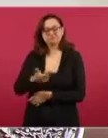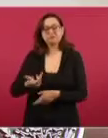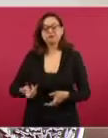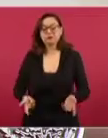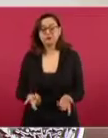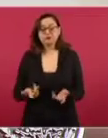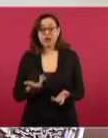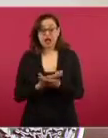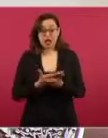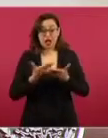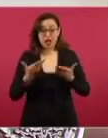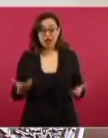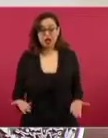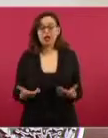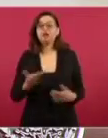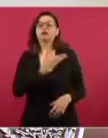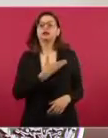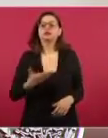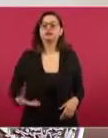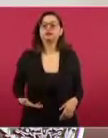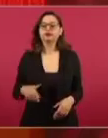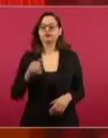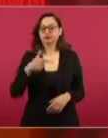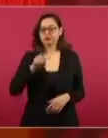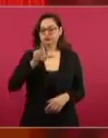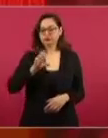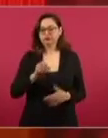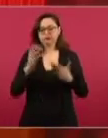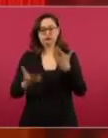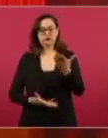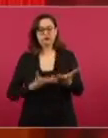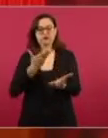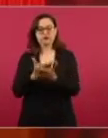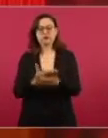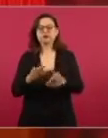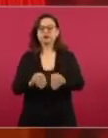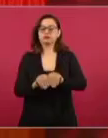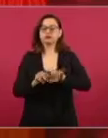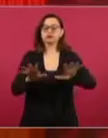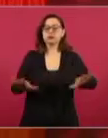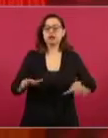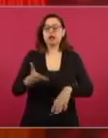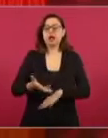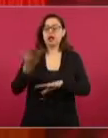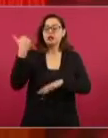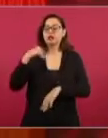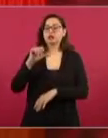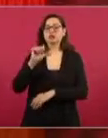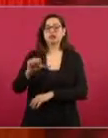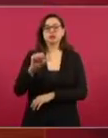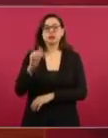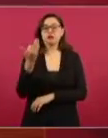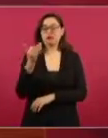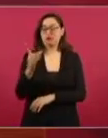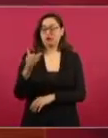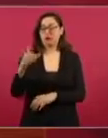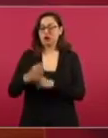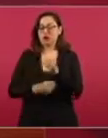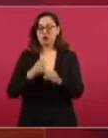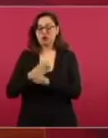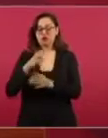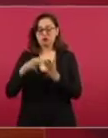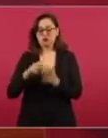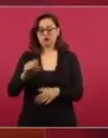social que hizo el presidente de México a una petición hecha en Ciudad Juárez en la mañanera del 16 de febrero de este año